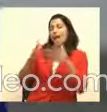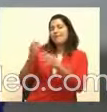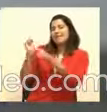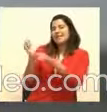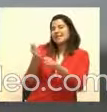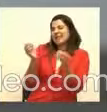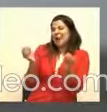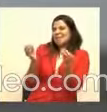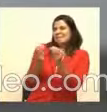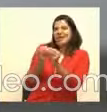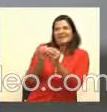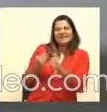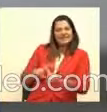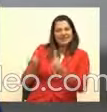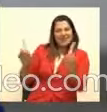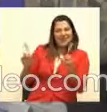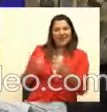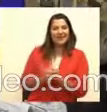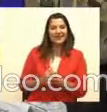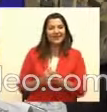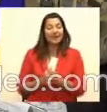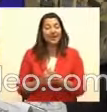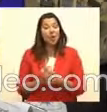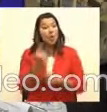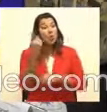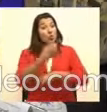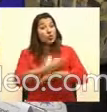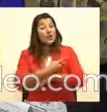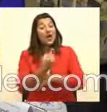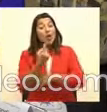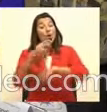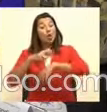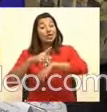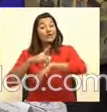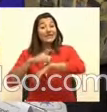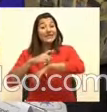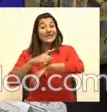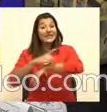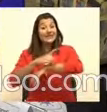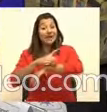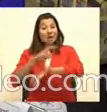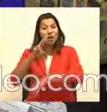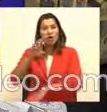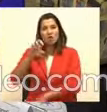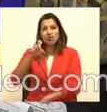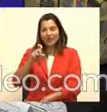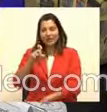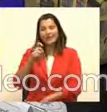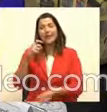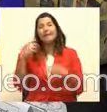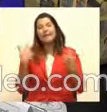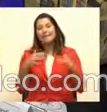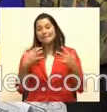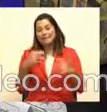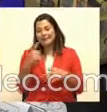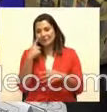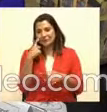hacer, la más grande? Bueno, nos pidieron un dinosaurio, dinosaurio Rex, vieras que, sí, pero